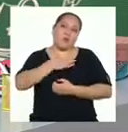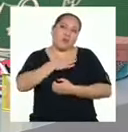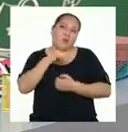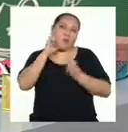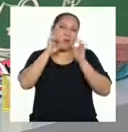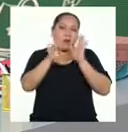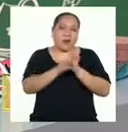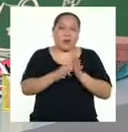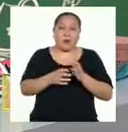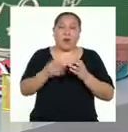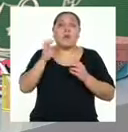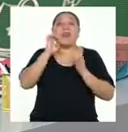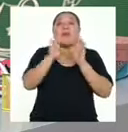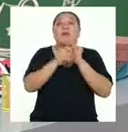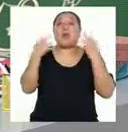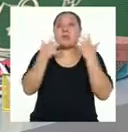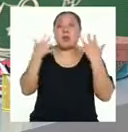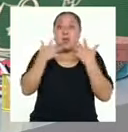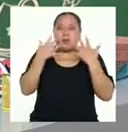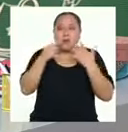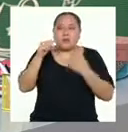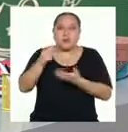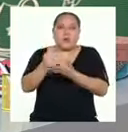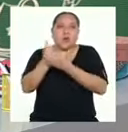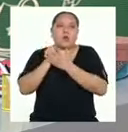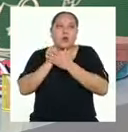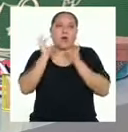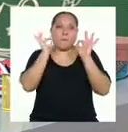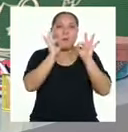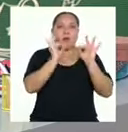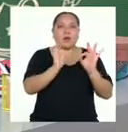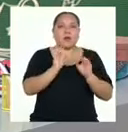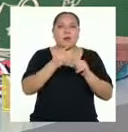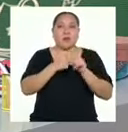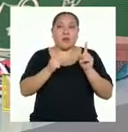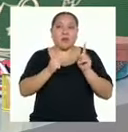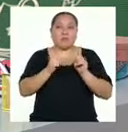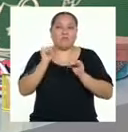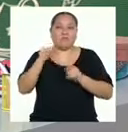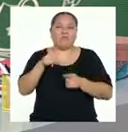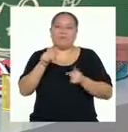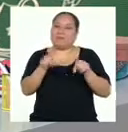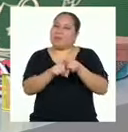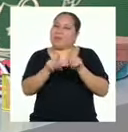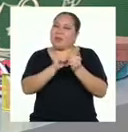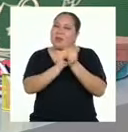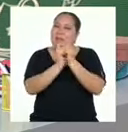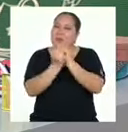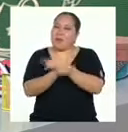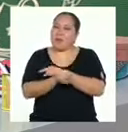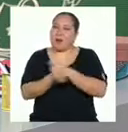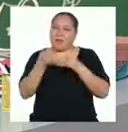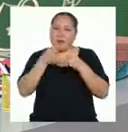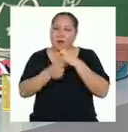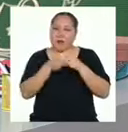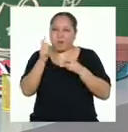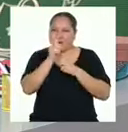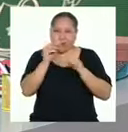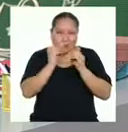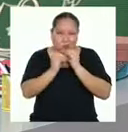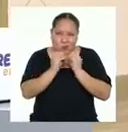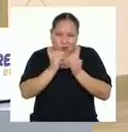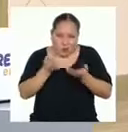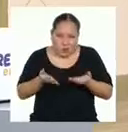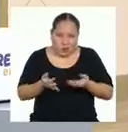nos es muy útil ante diversas situaciones de peligro, pero puede convertirse en un problema si no lo sobrellevamos adecuadamente.